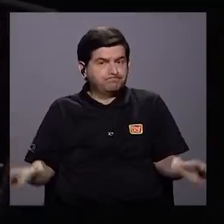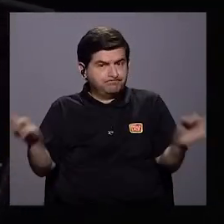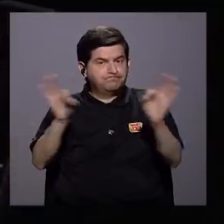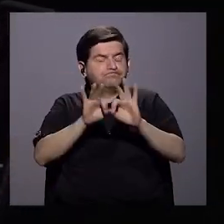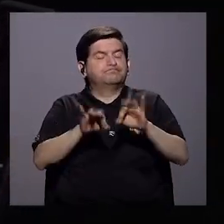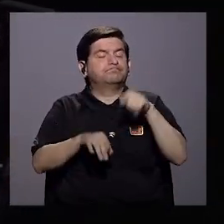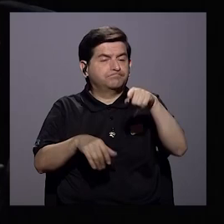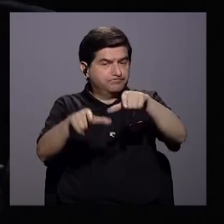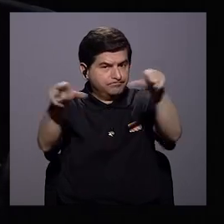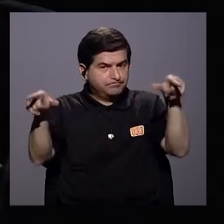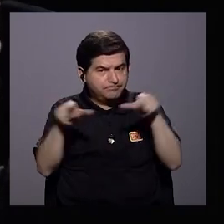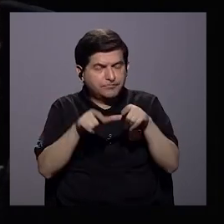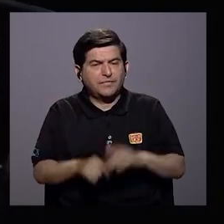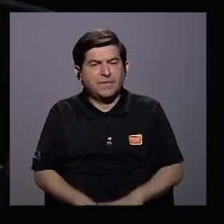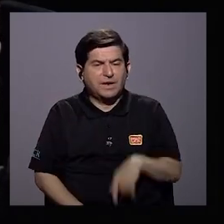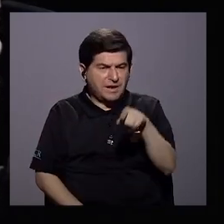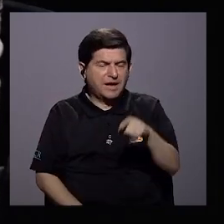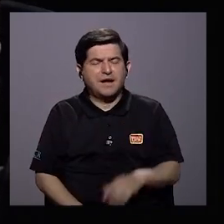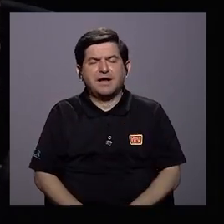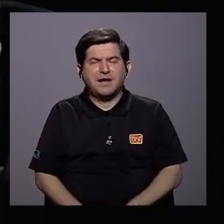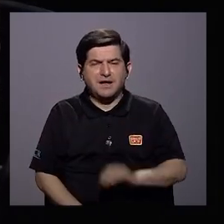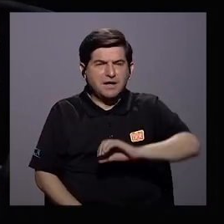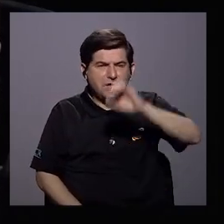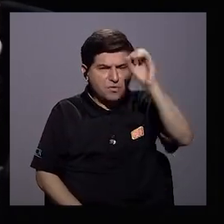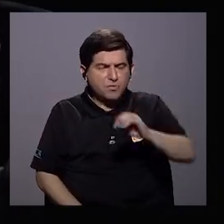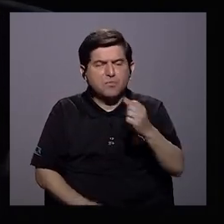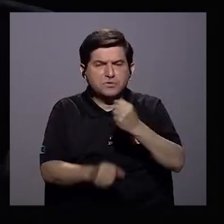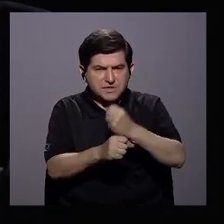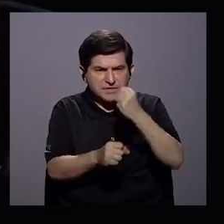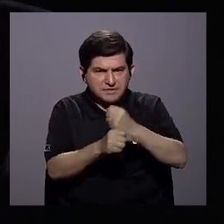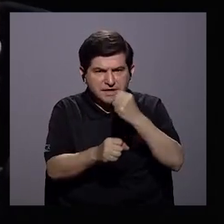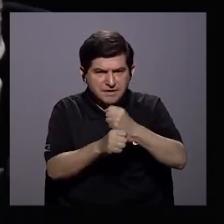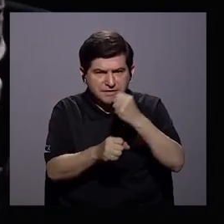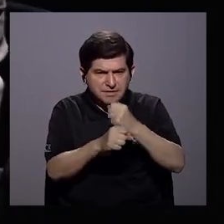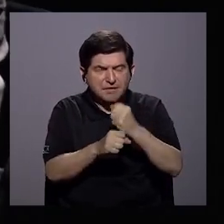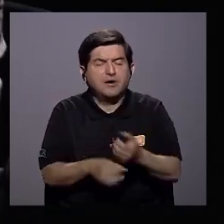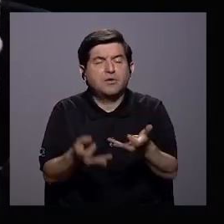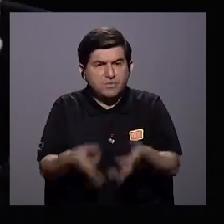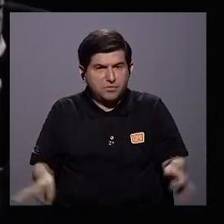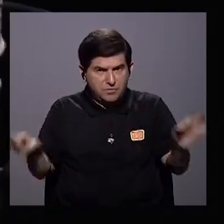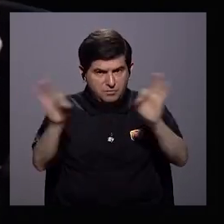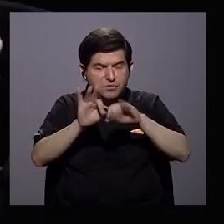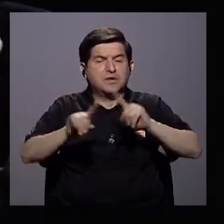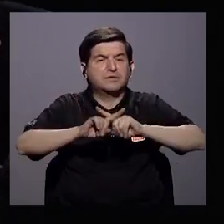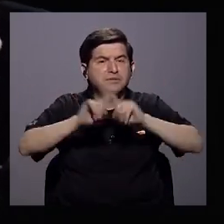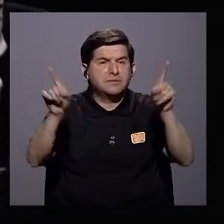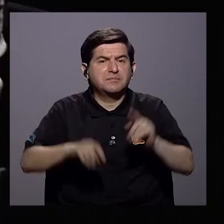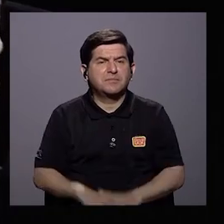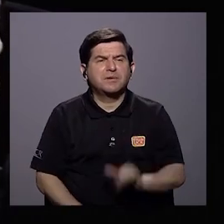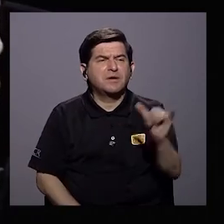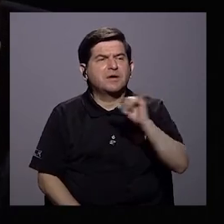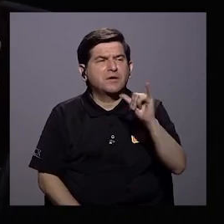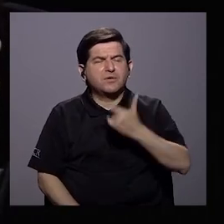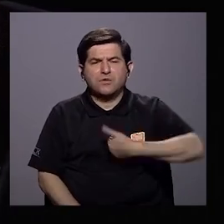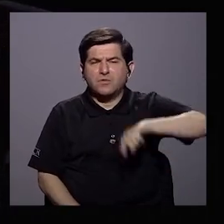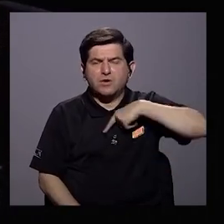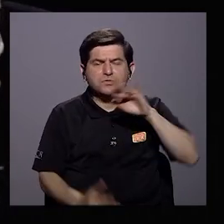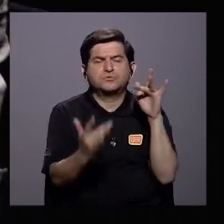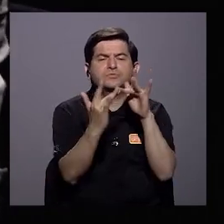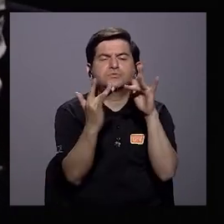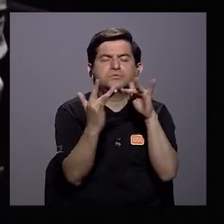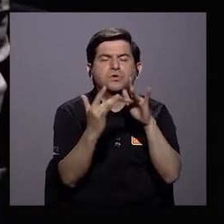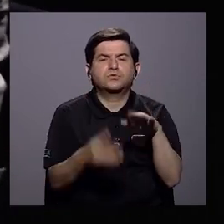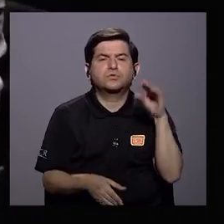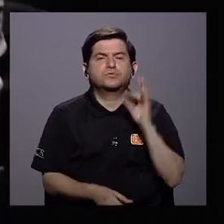en esta región porque hay una tasa de ocupación importante, hay una participación relevante, pero también estamos haciendo acercamientos